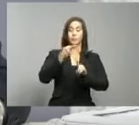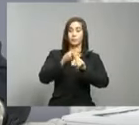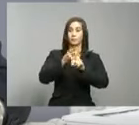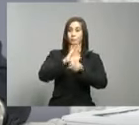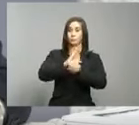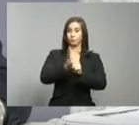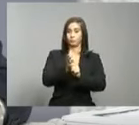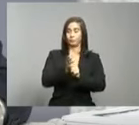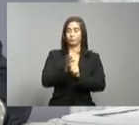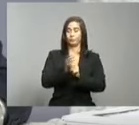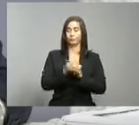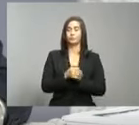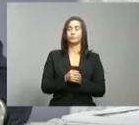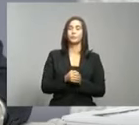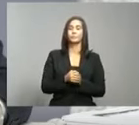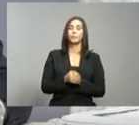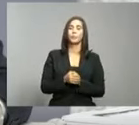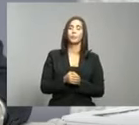confirmados.